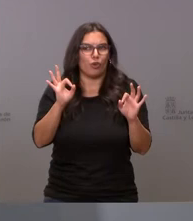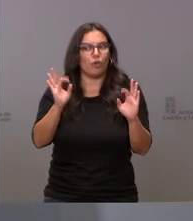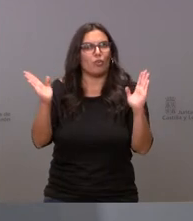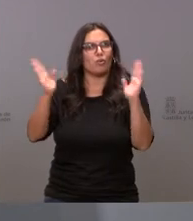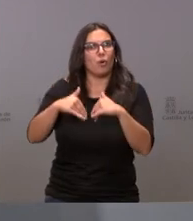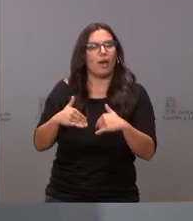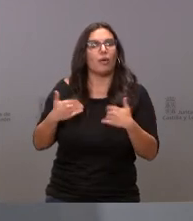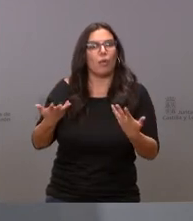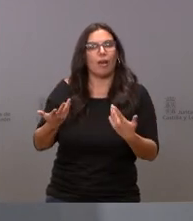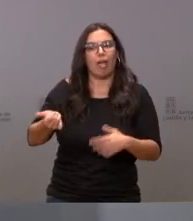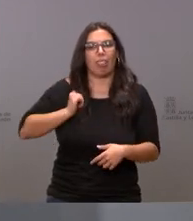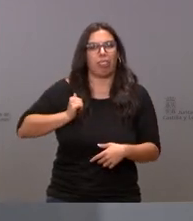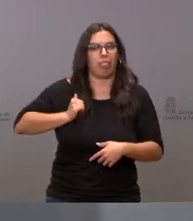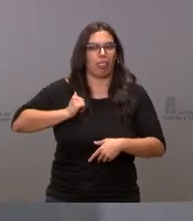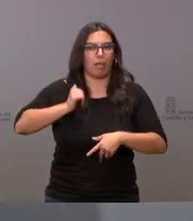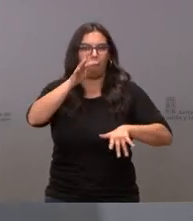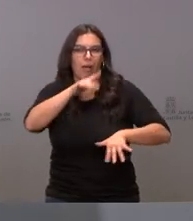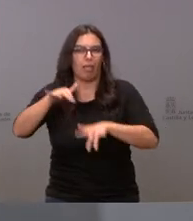es utilizar la demagogia